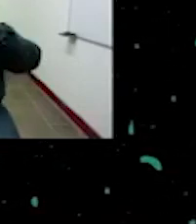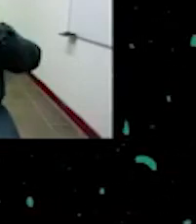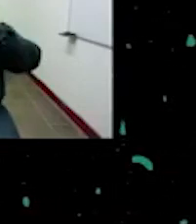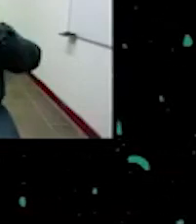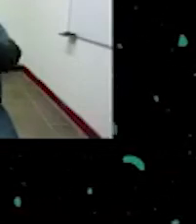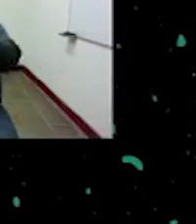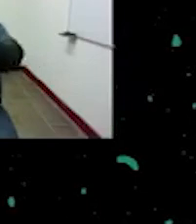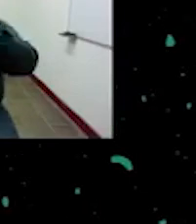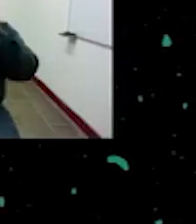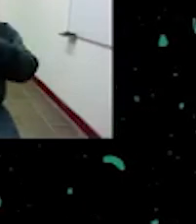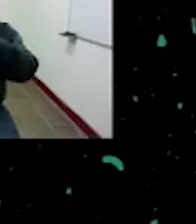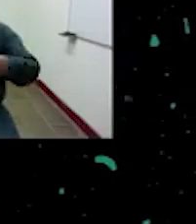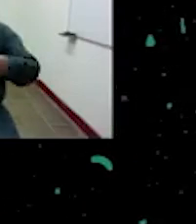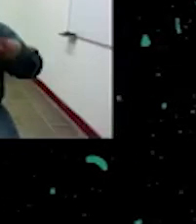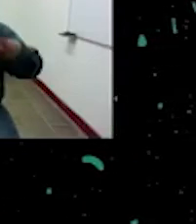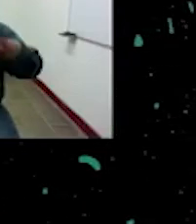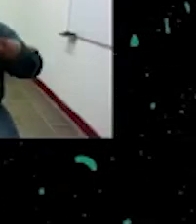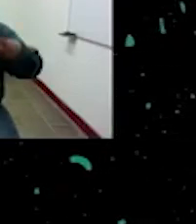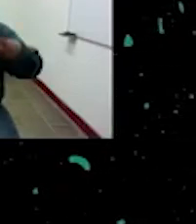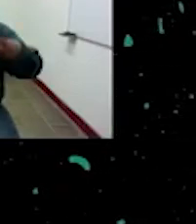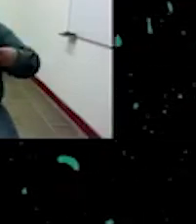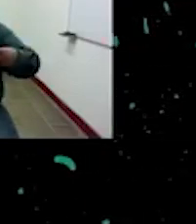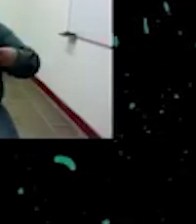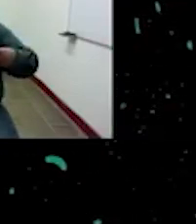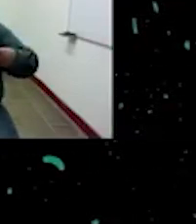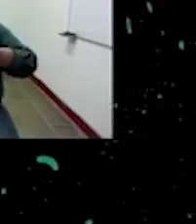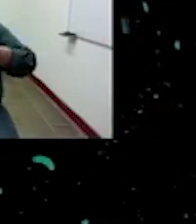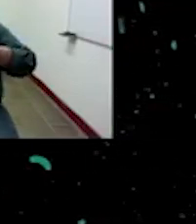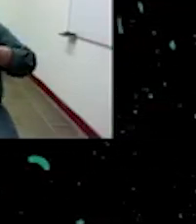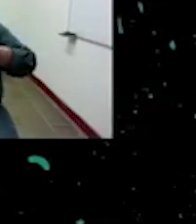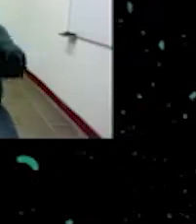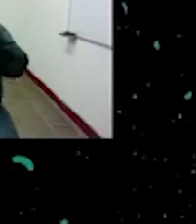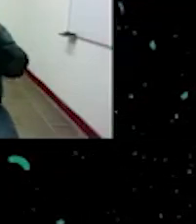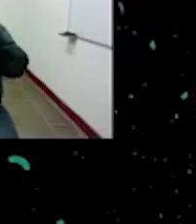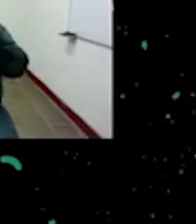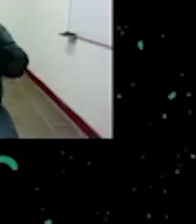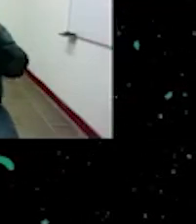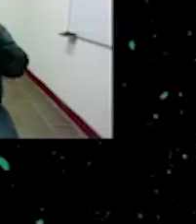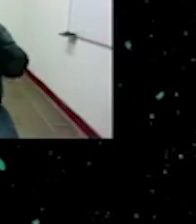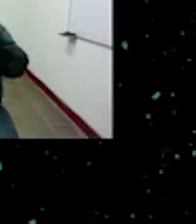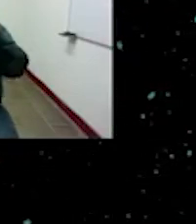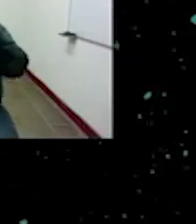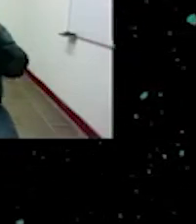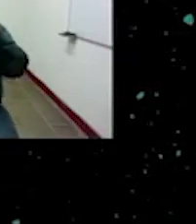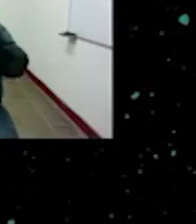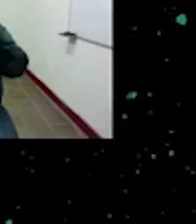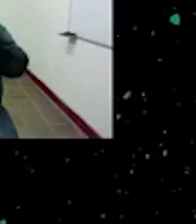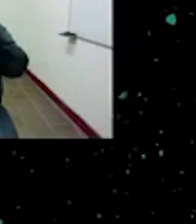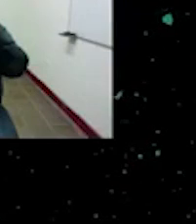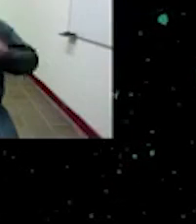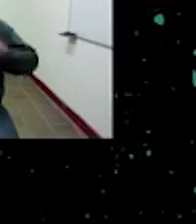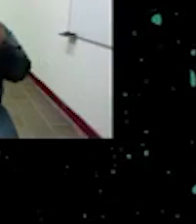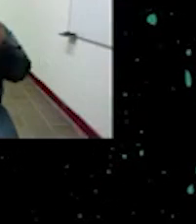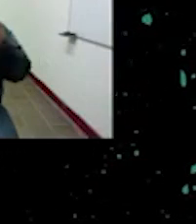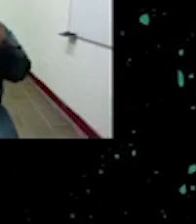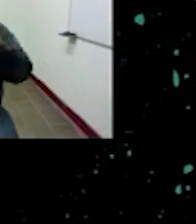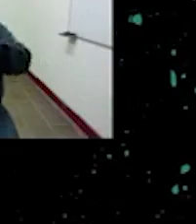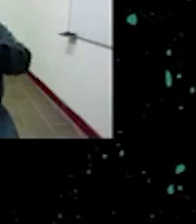pregunta que se realicen desde lo cultural como modos de pervivencia en los territorios afro